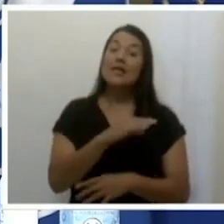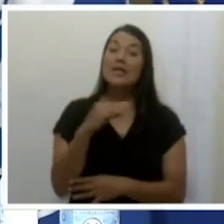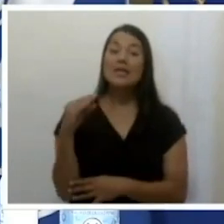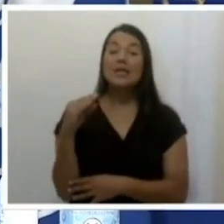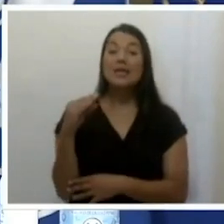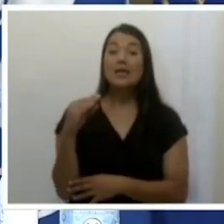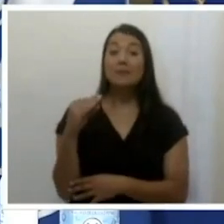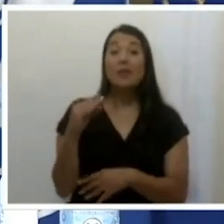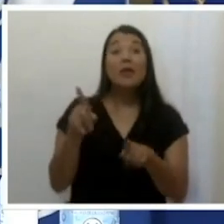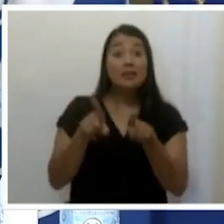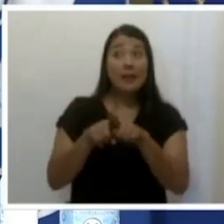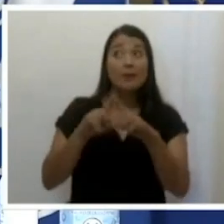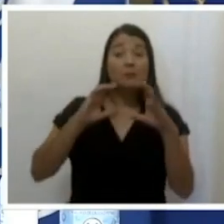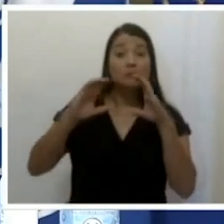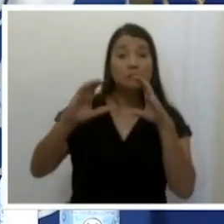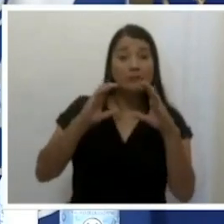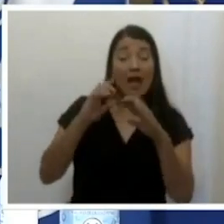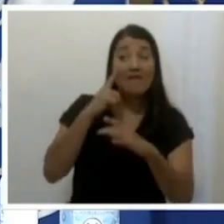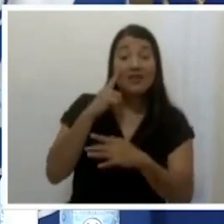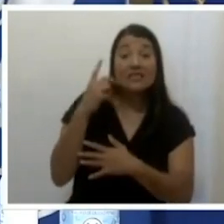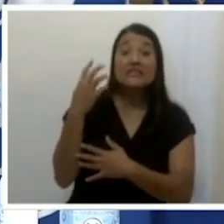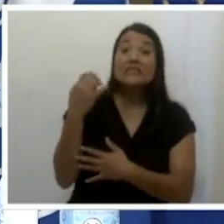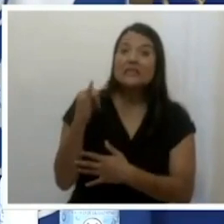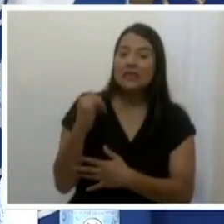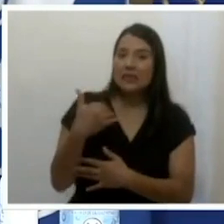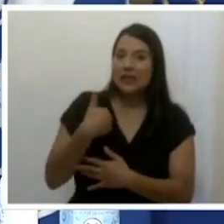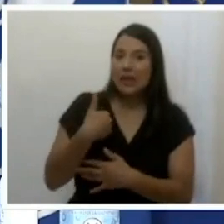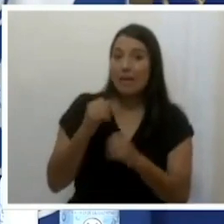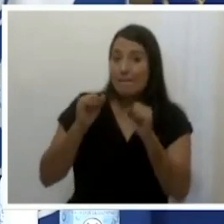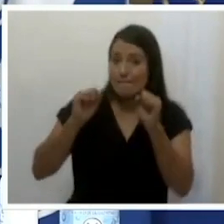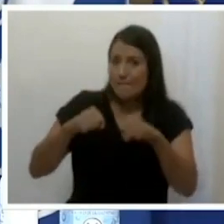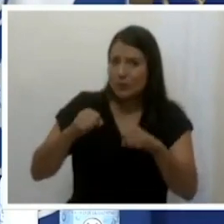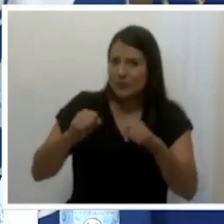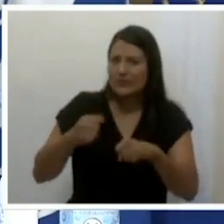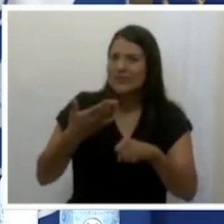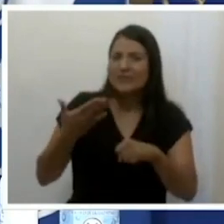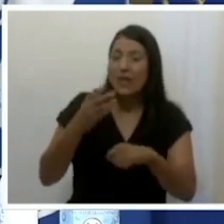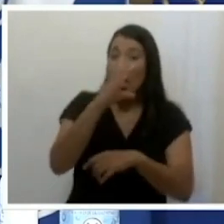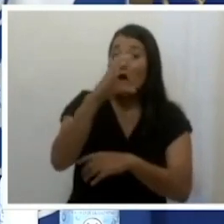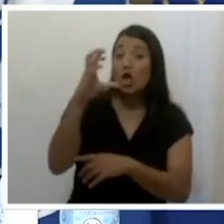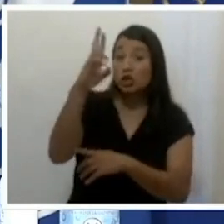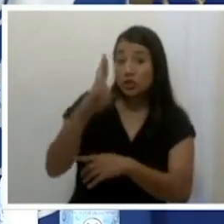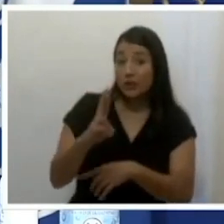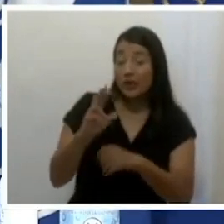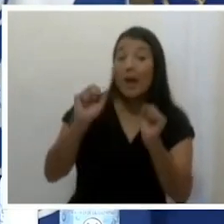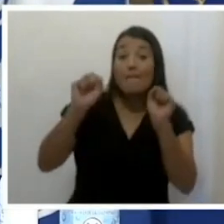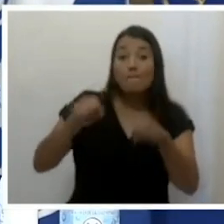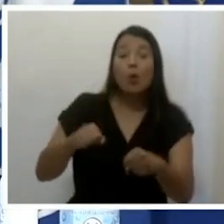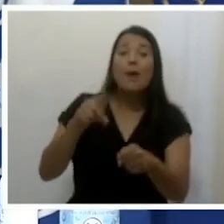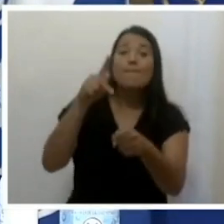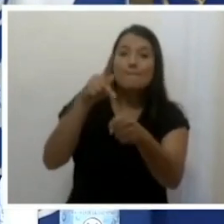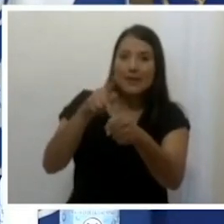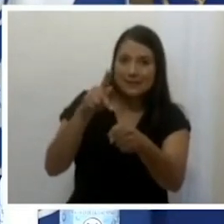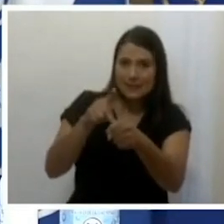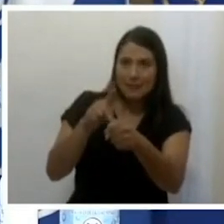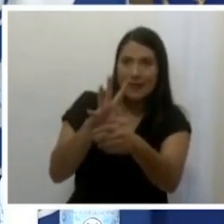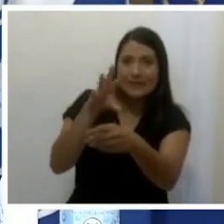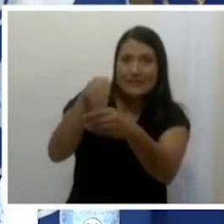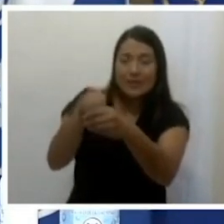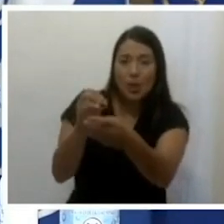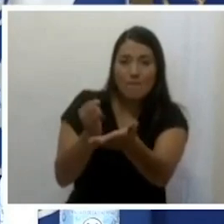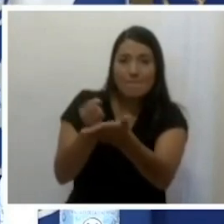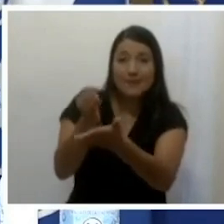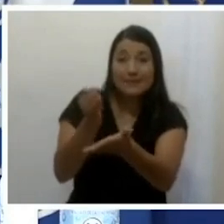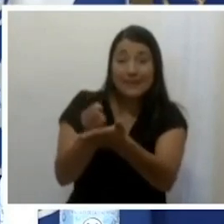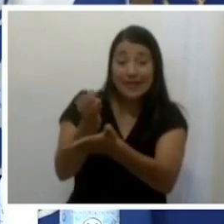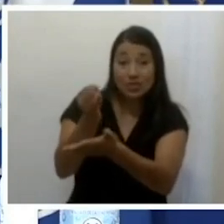ver, inclusive, si hay una posibilidad de que Costa Rica participe en la investigación clínica